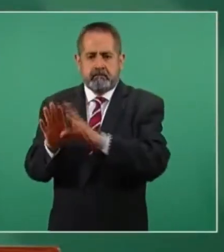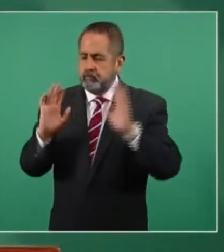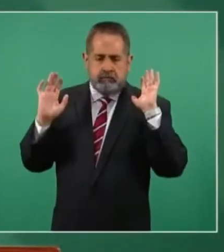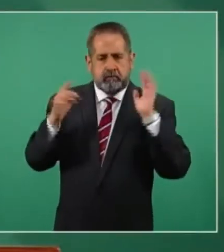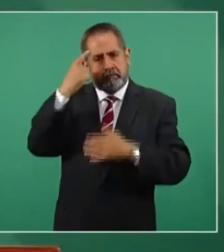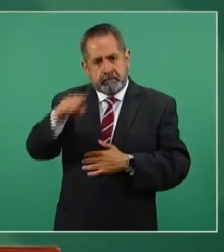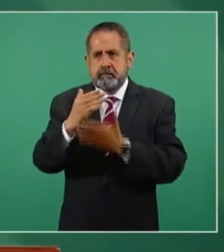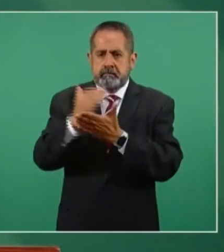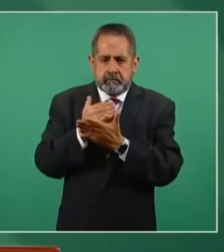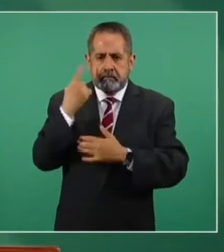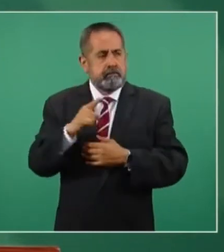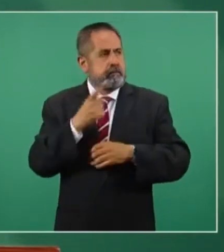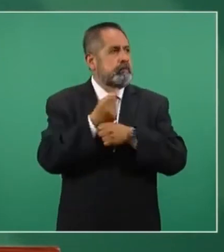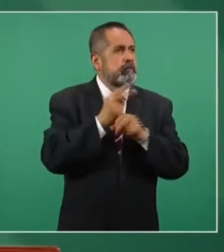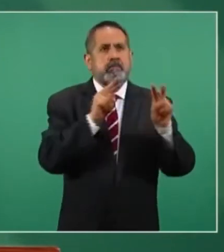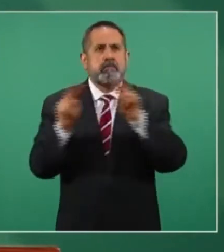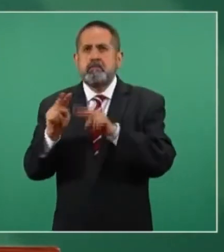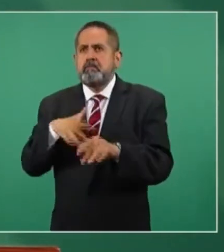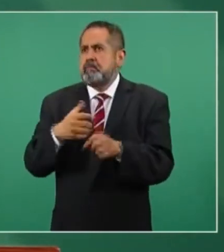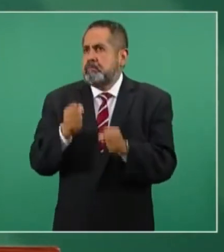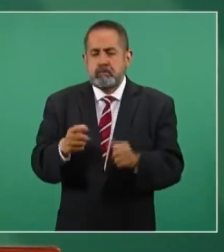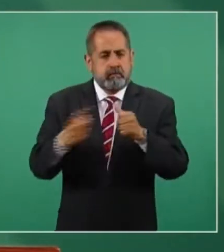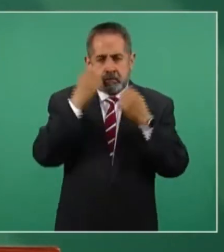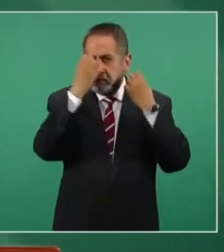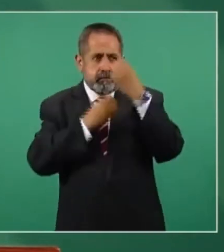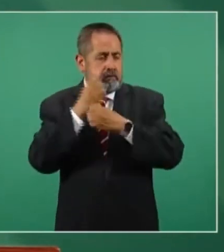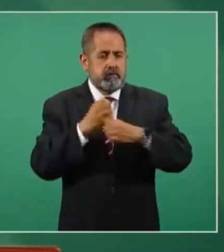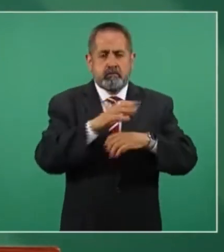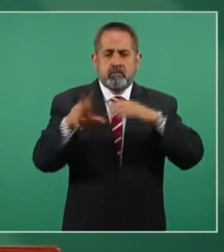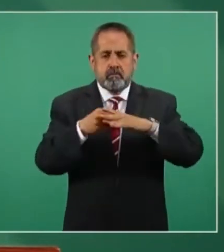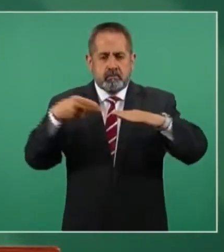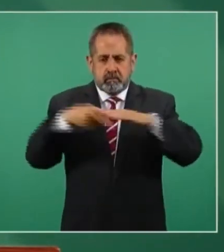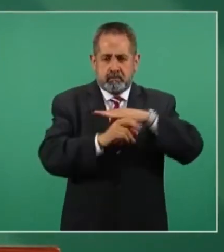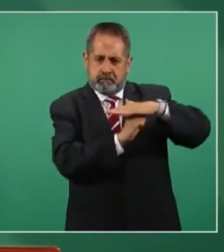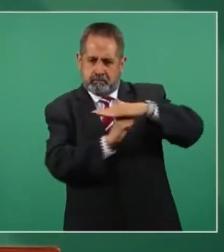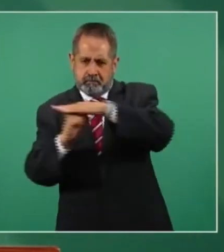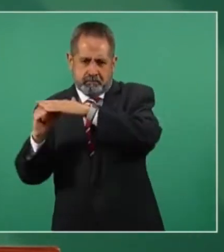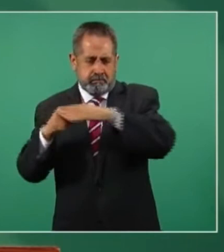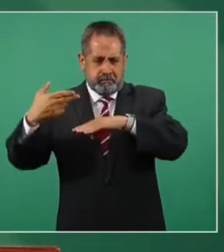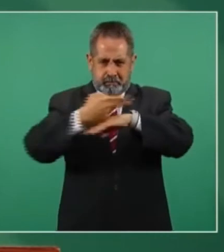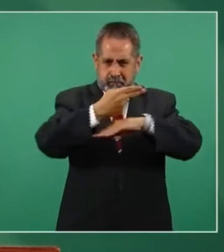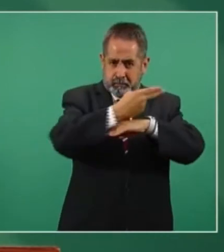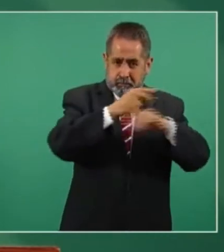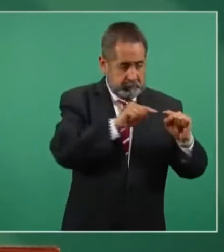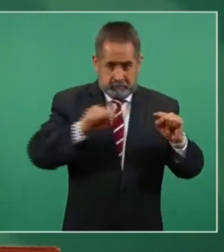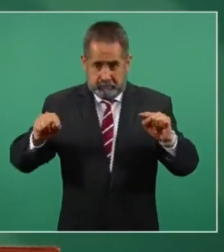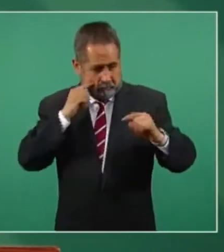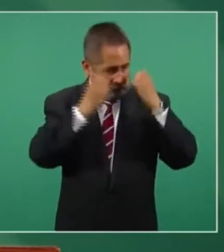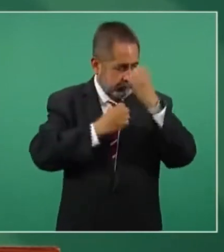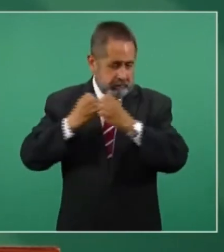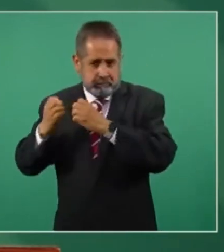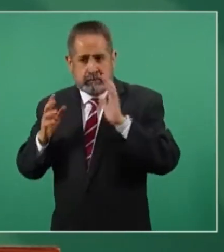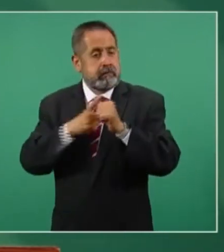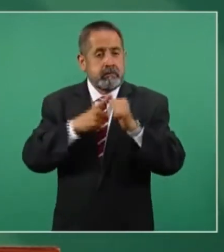poder mantener la seguridad, se va a hacer una revisión estructural de toda la parte elevada. Y hasta que no tengamos la certeza, y además pues